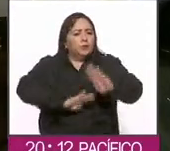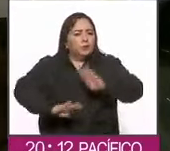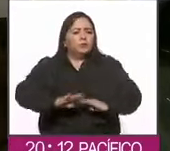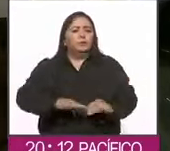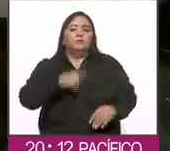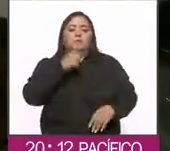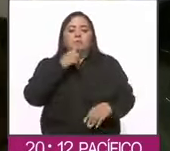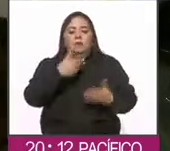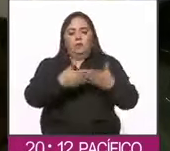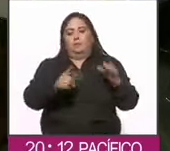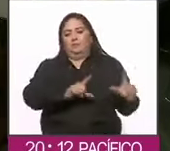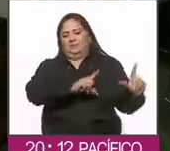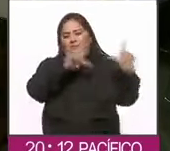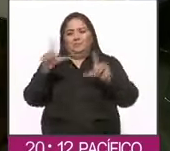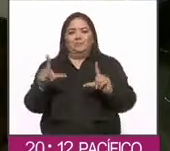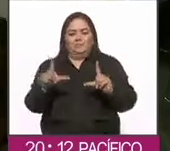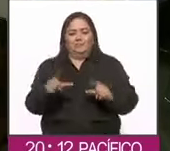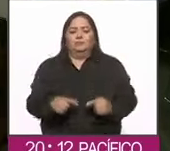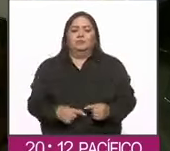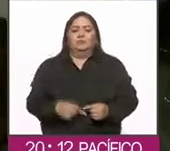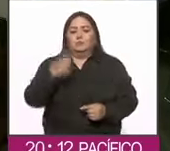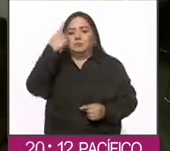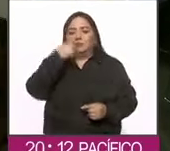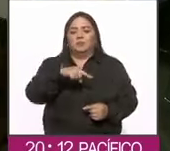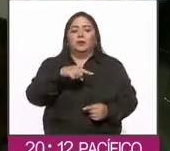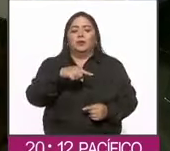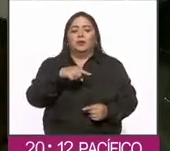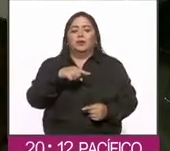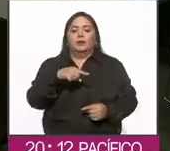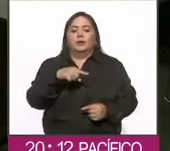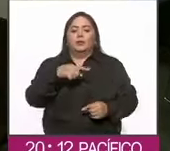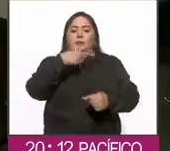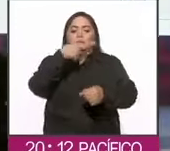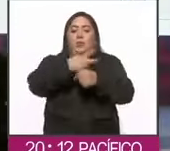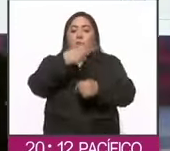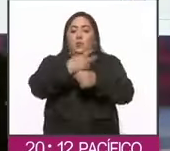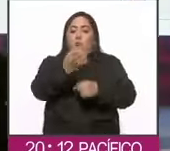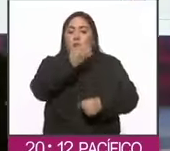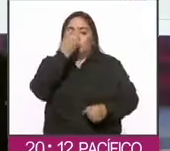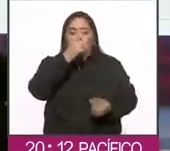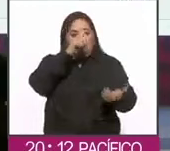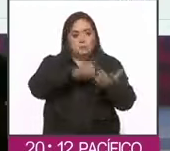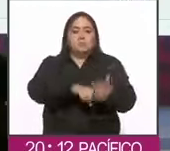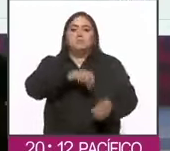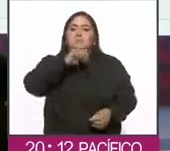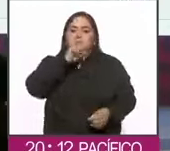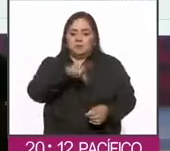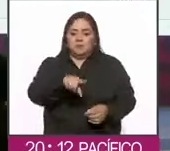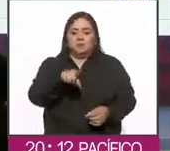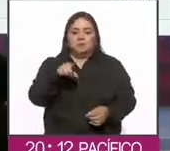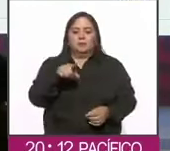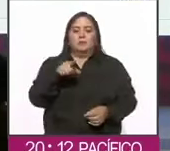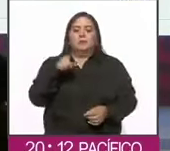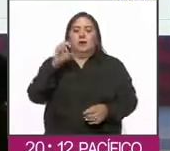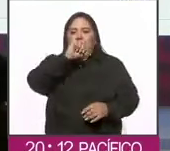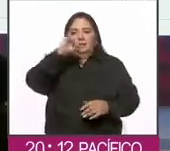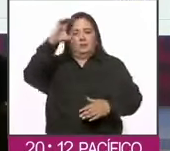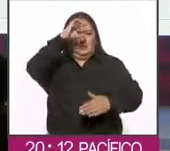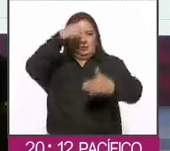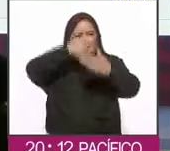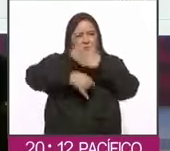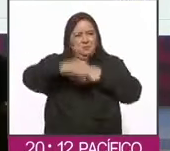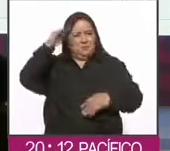Por favor, la siguiente. Para el segundo grado, dentro del mismo campo, saberes y pensamiento científico,